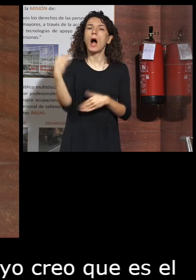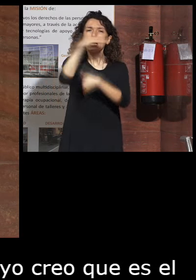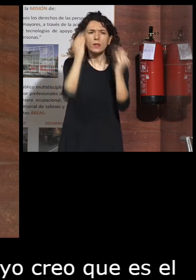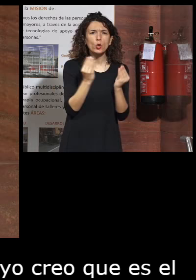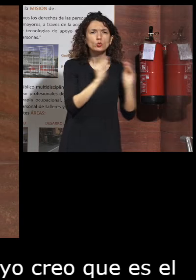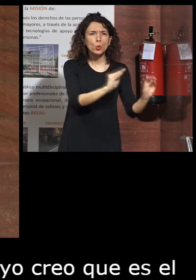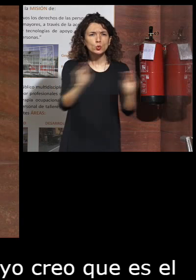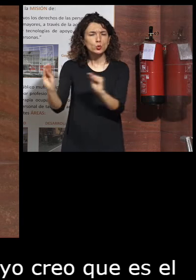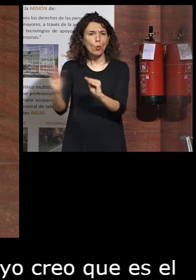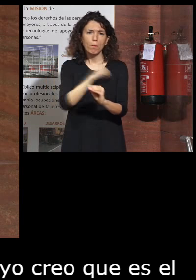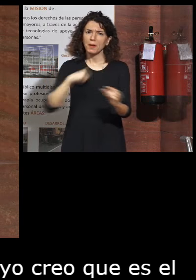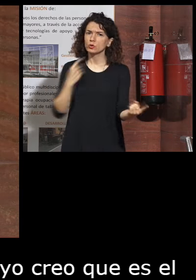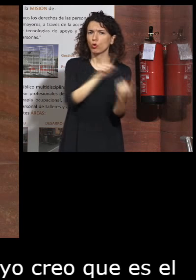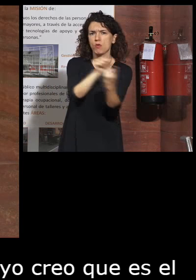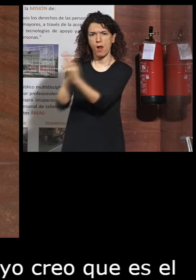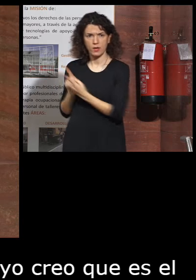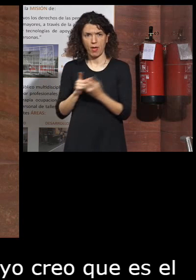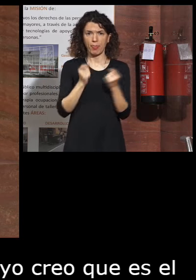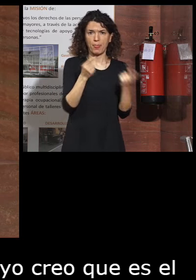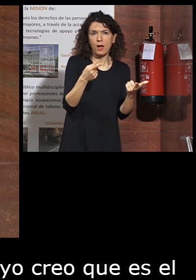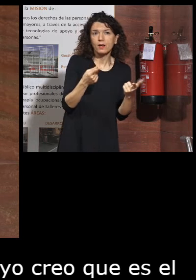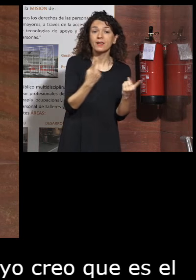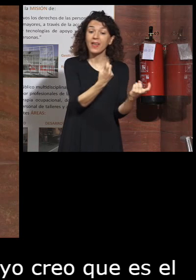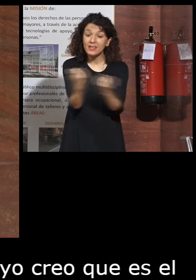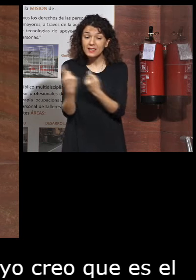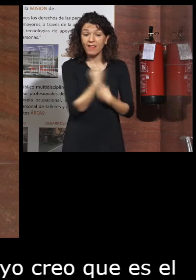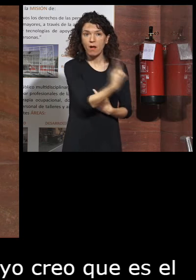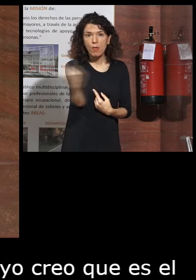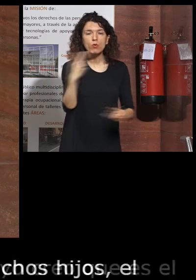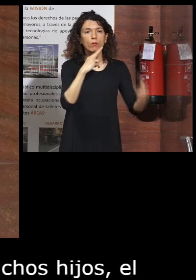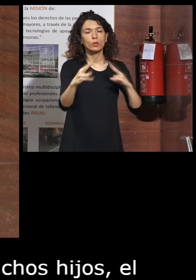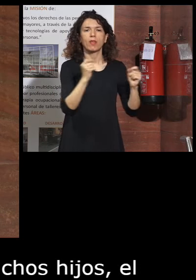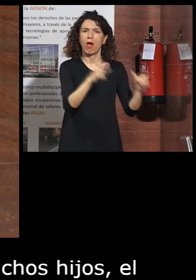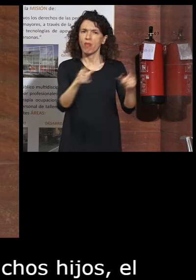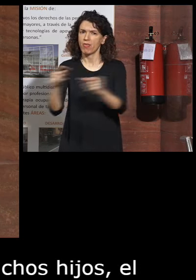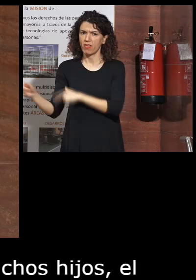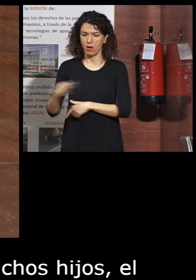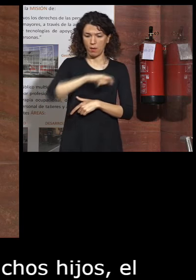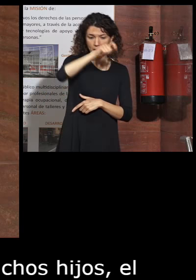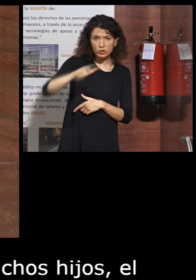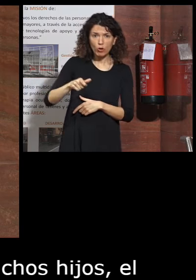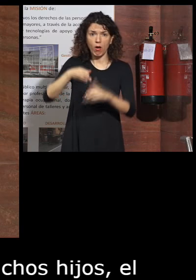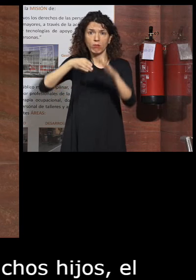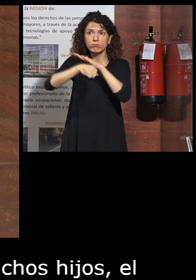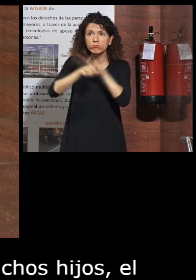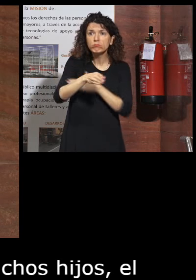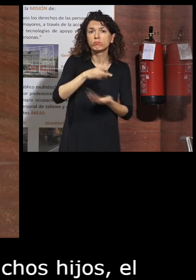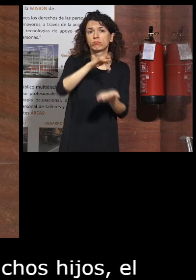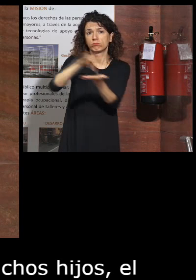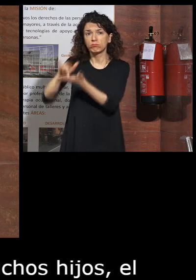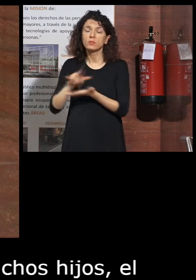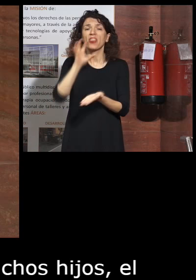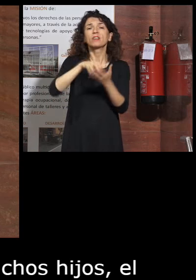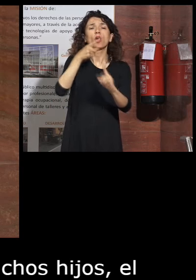personalizada, a dar respuesta a las necesidades de cada una, de las personas que se acercan a nuestros centros de